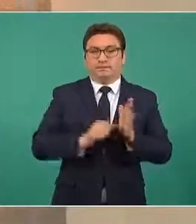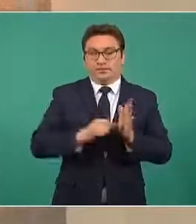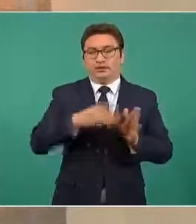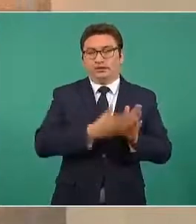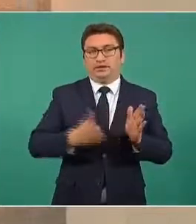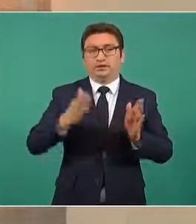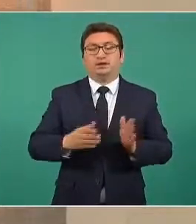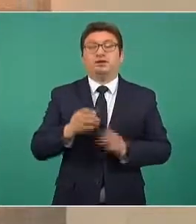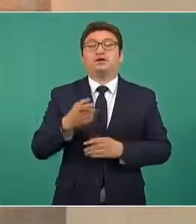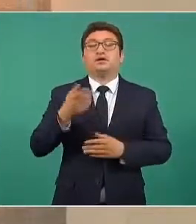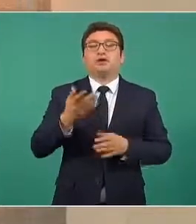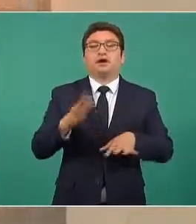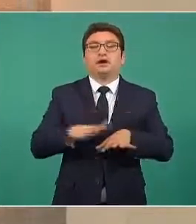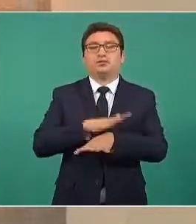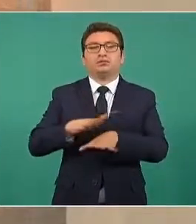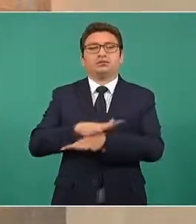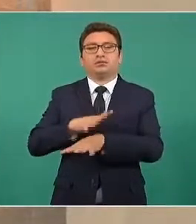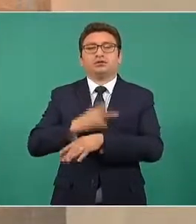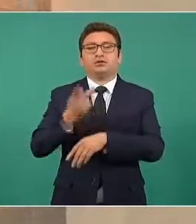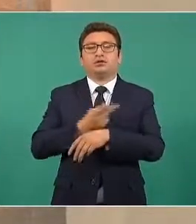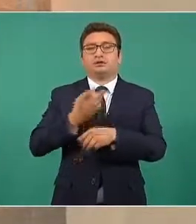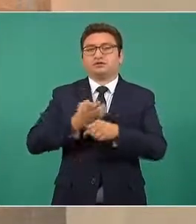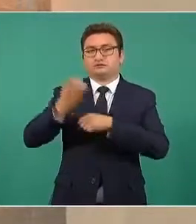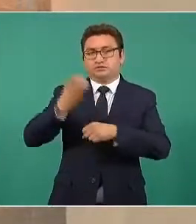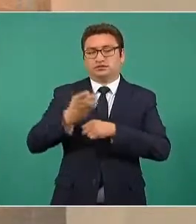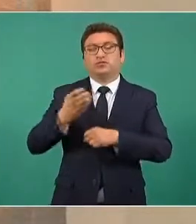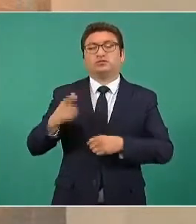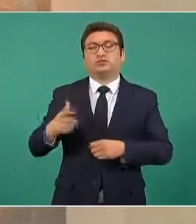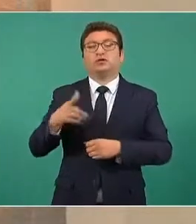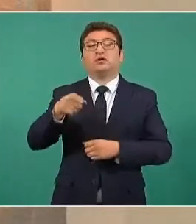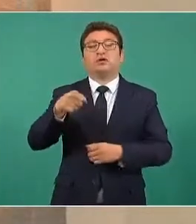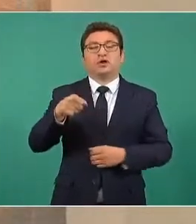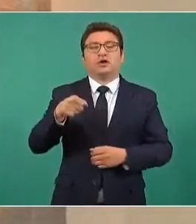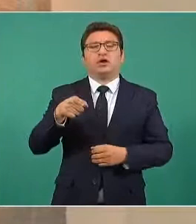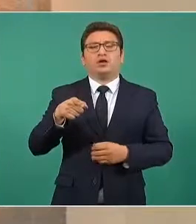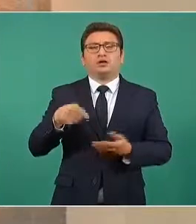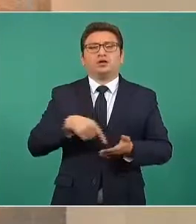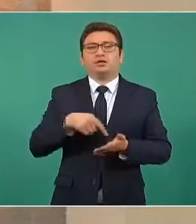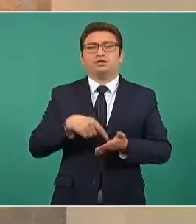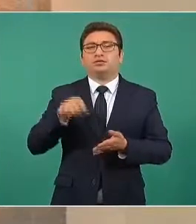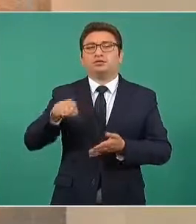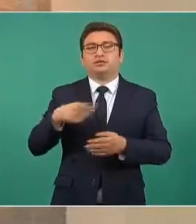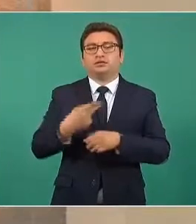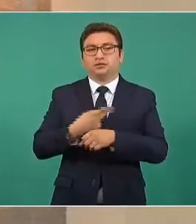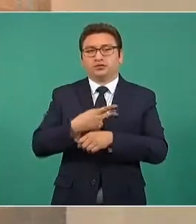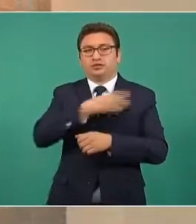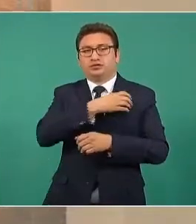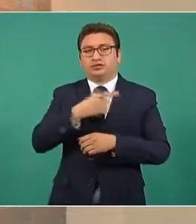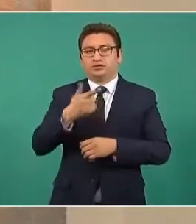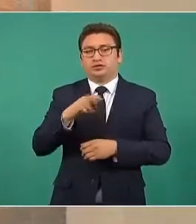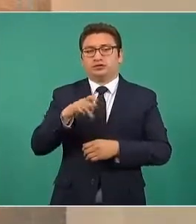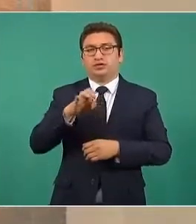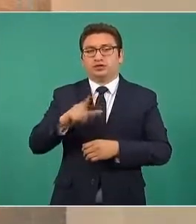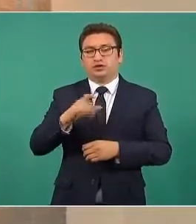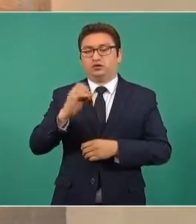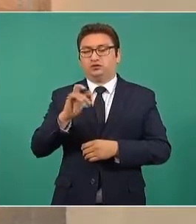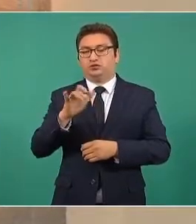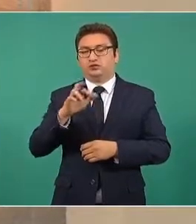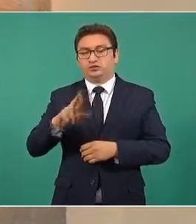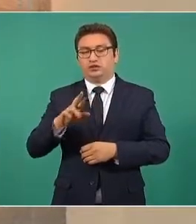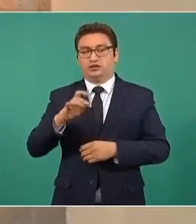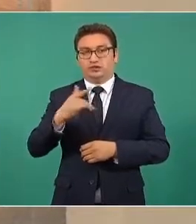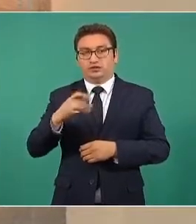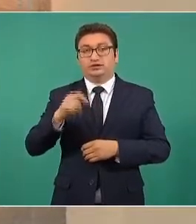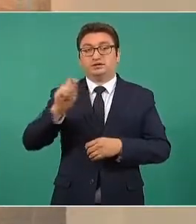tuvimos el cambio en el estado de Guanajuato, donde entró el comisario general Oscar Reyes Ávila y en